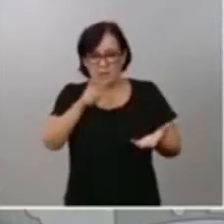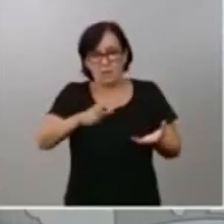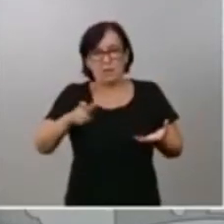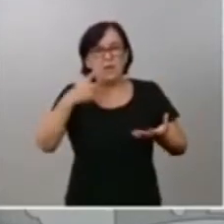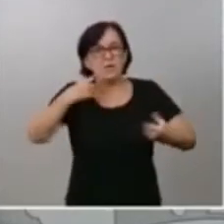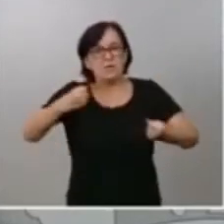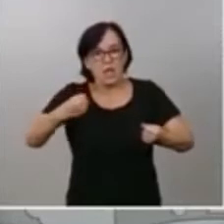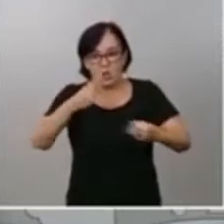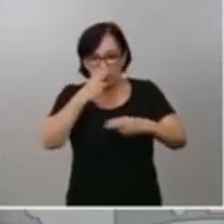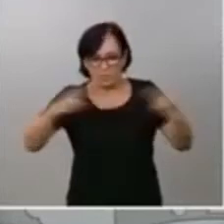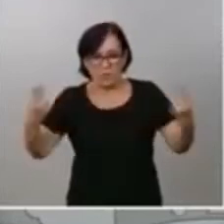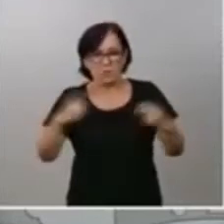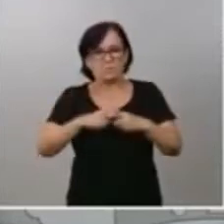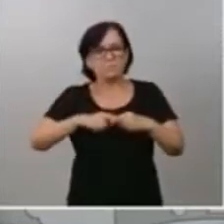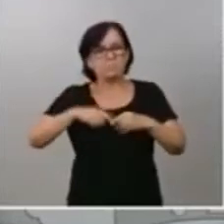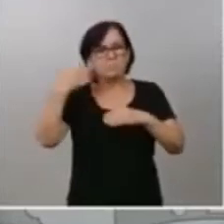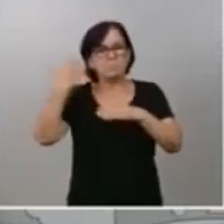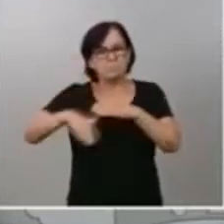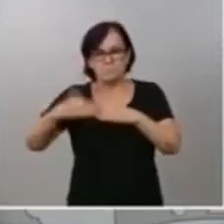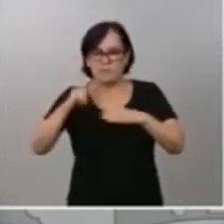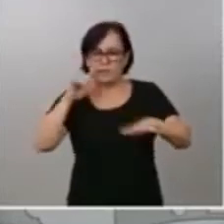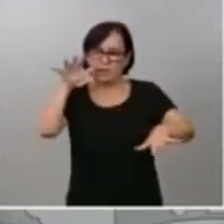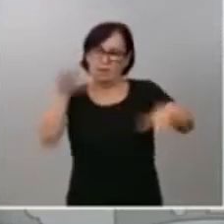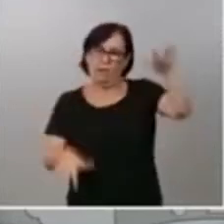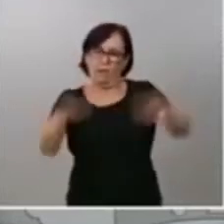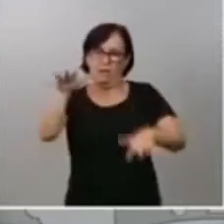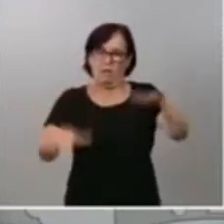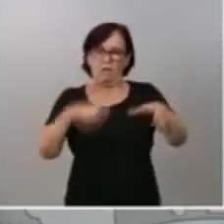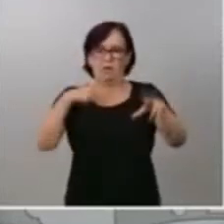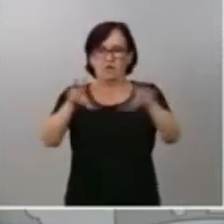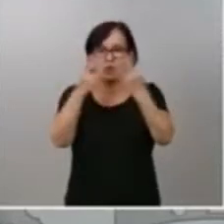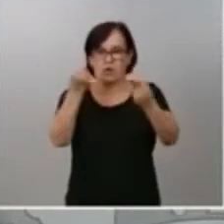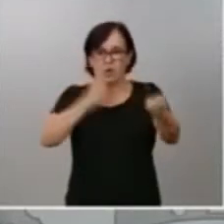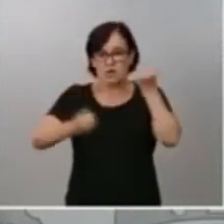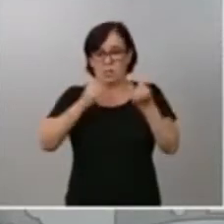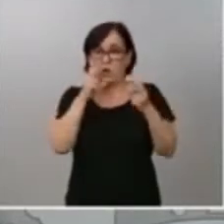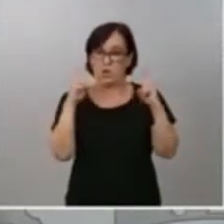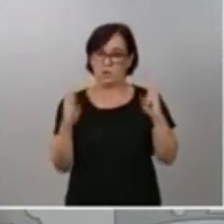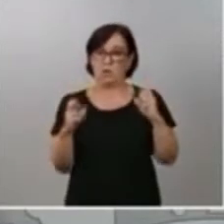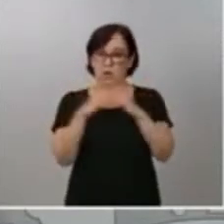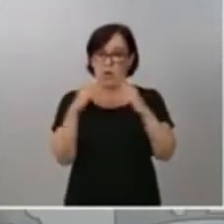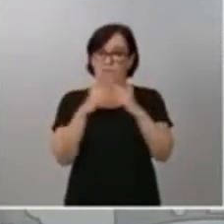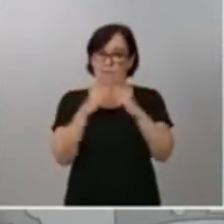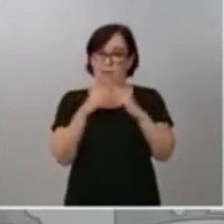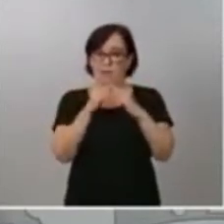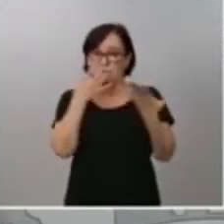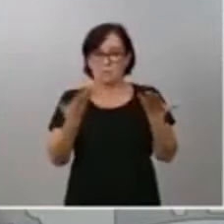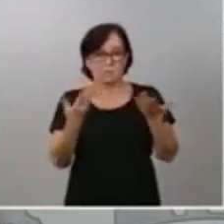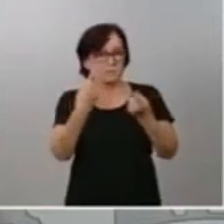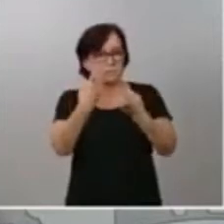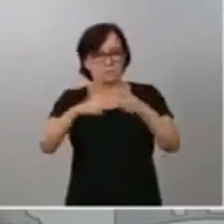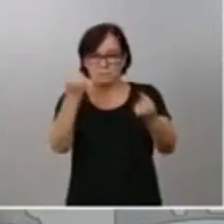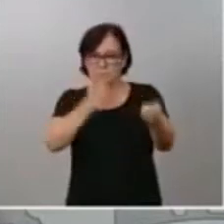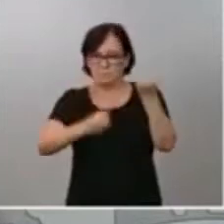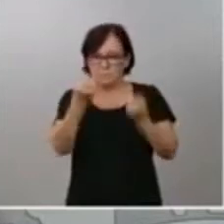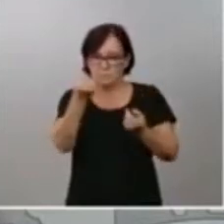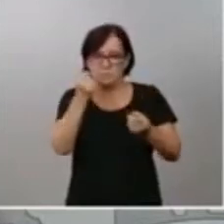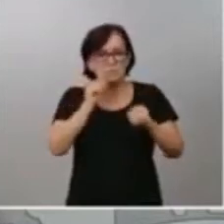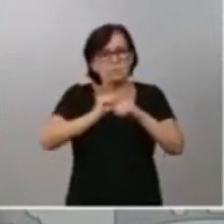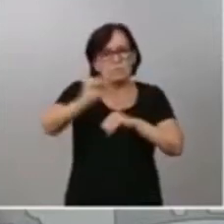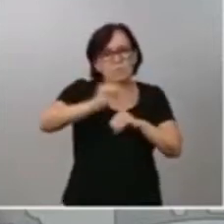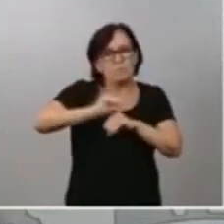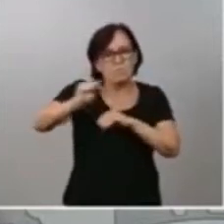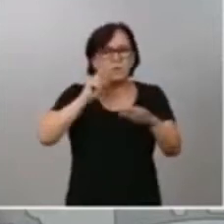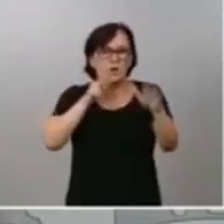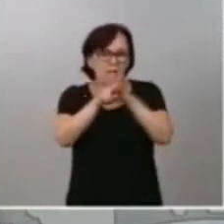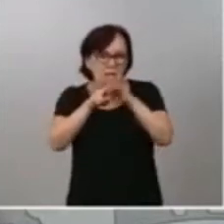la mitigación de los desequilibrios socioeconómicos derivados del confinamiento, con esa cantidad ingente de recursos humanos, de recursos